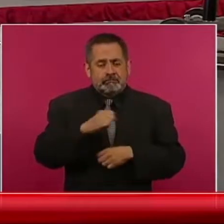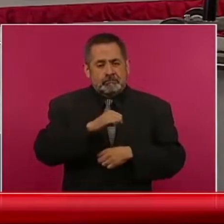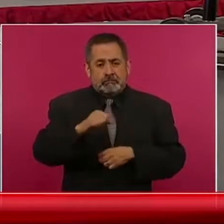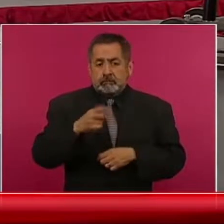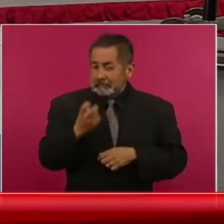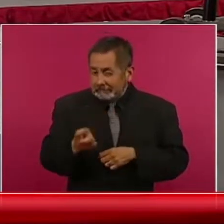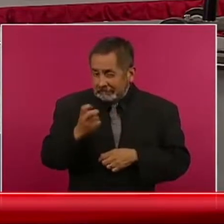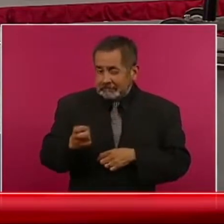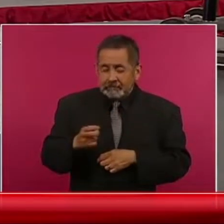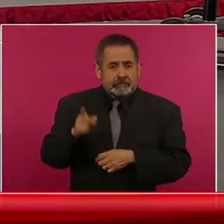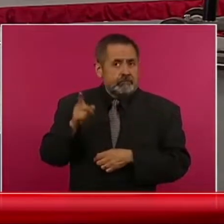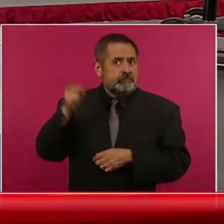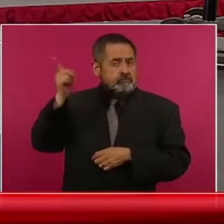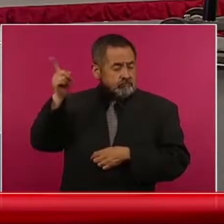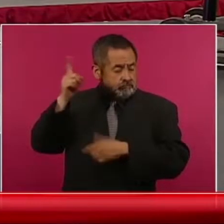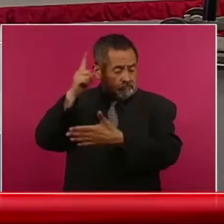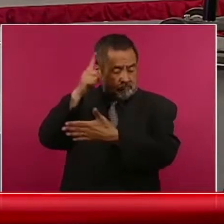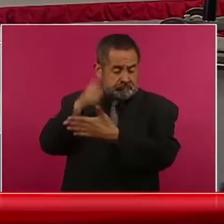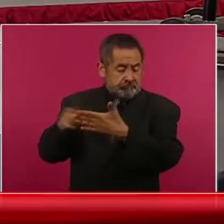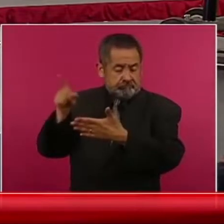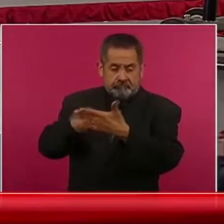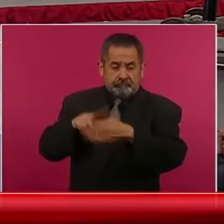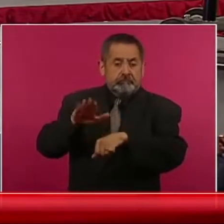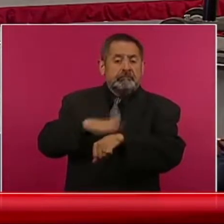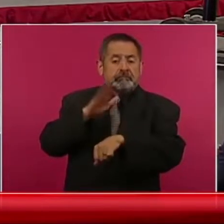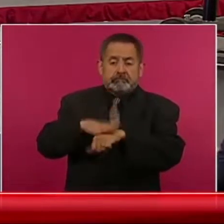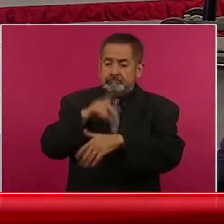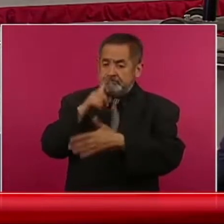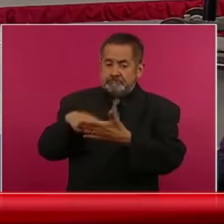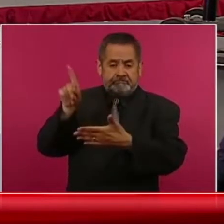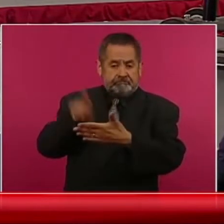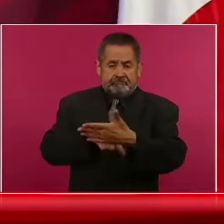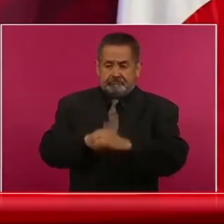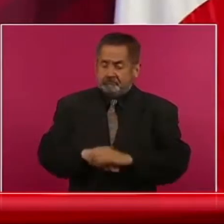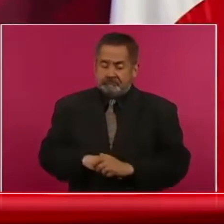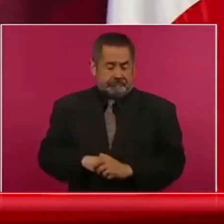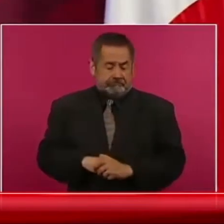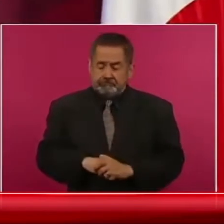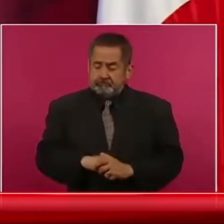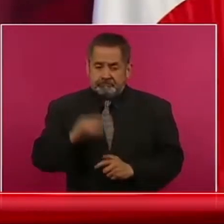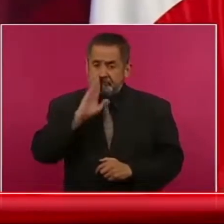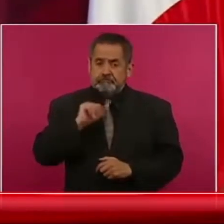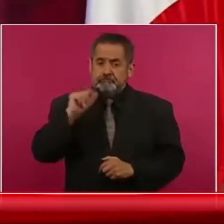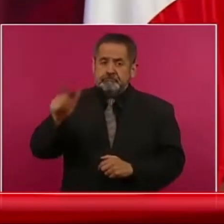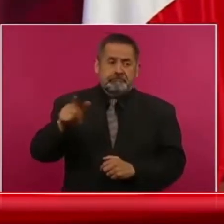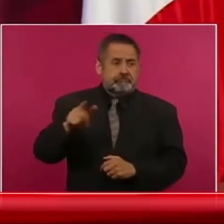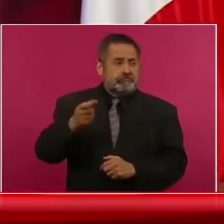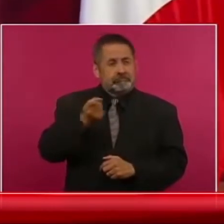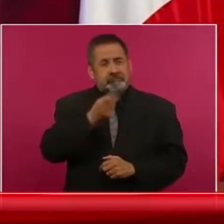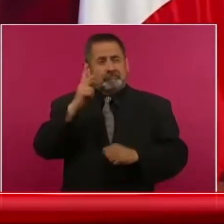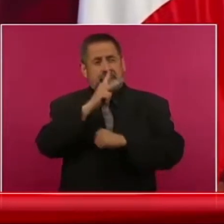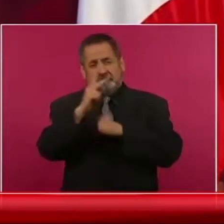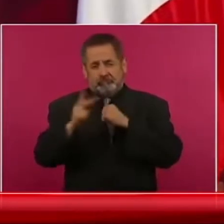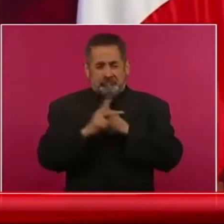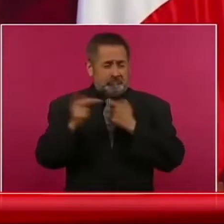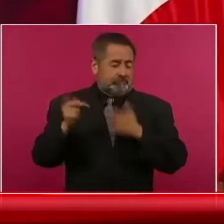los mandatarios de las grandes potencias